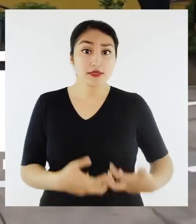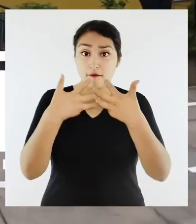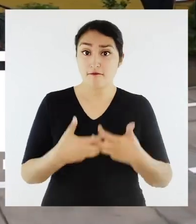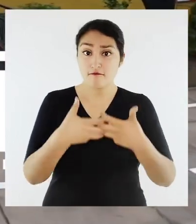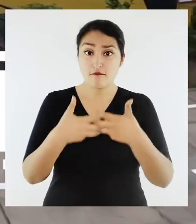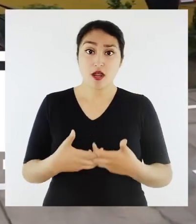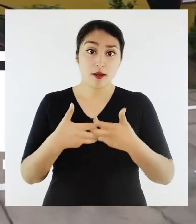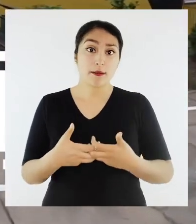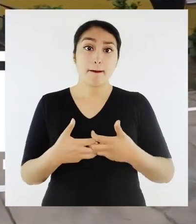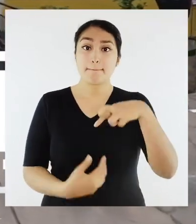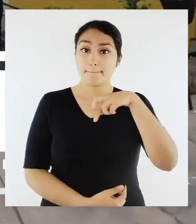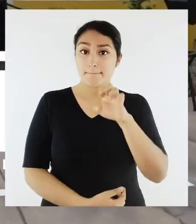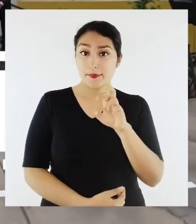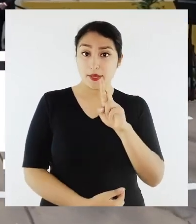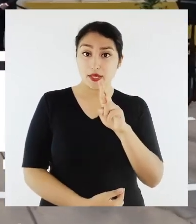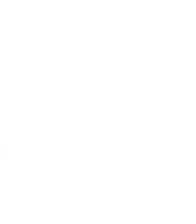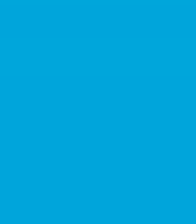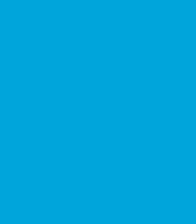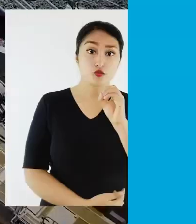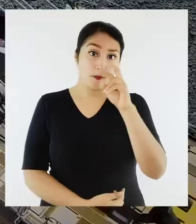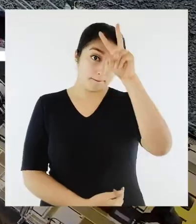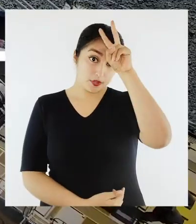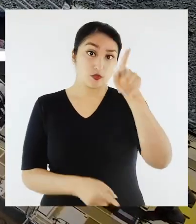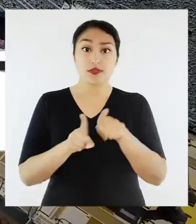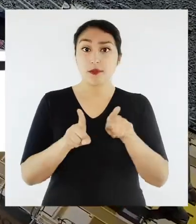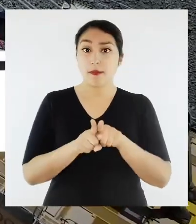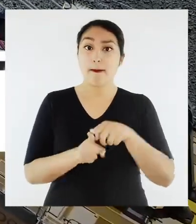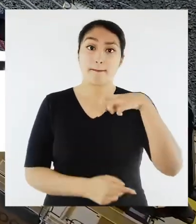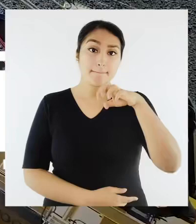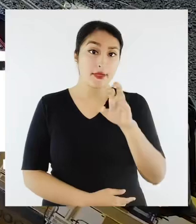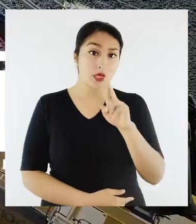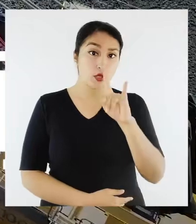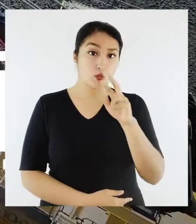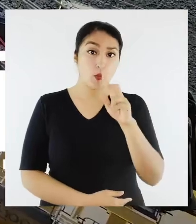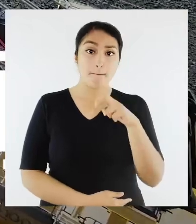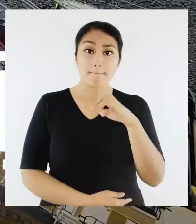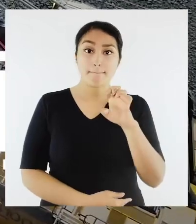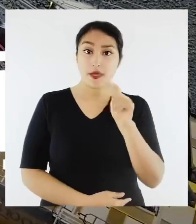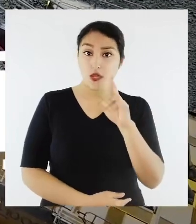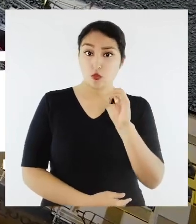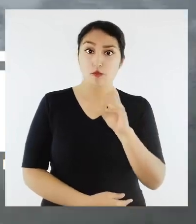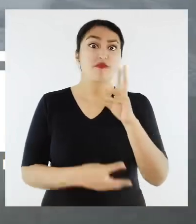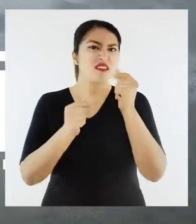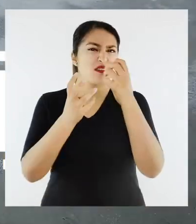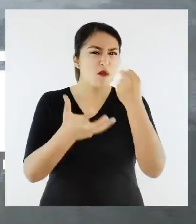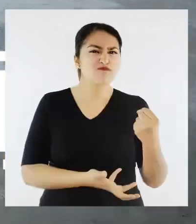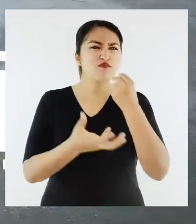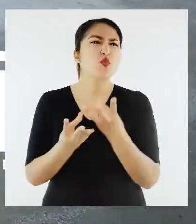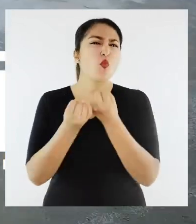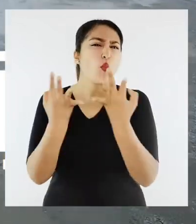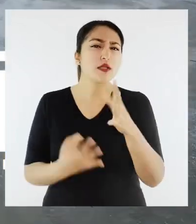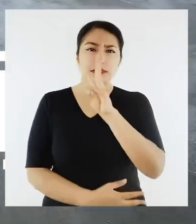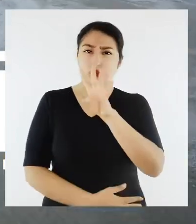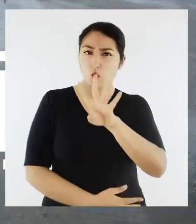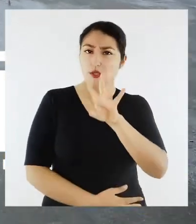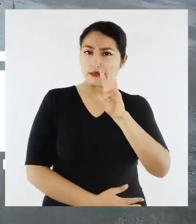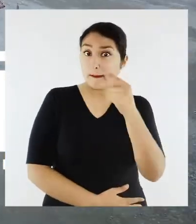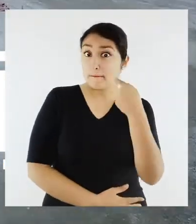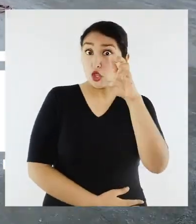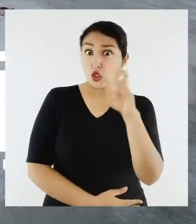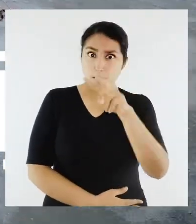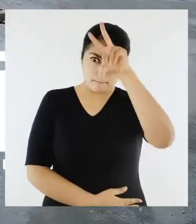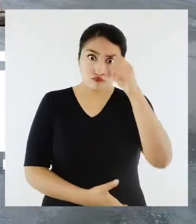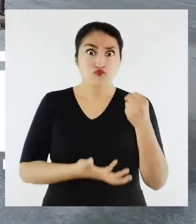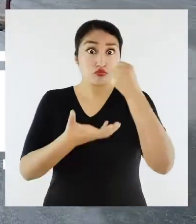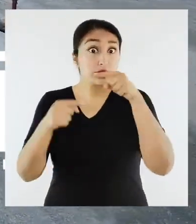del directorio de Petro Perú y Perú Petro. Generando más de 647 millones de dólares en inversiones para el país, este